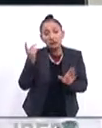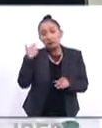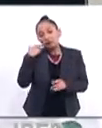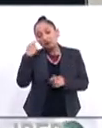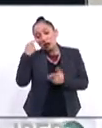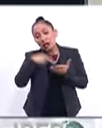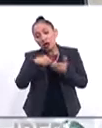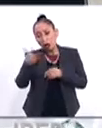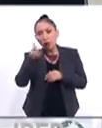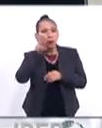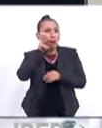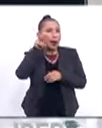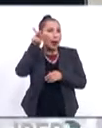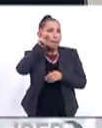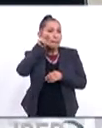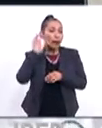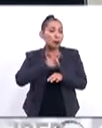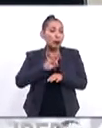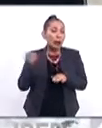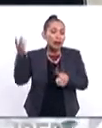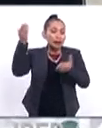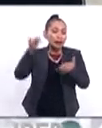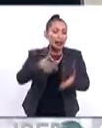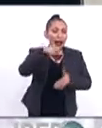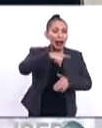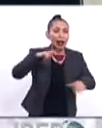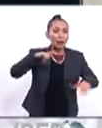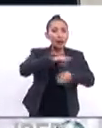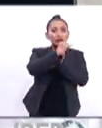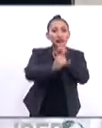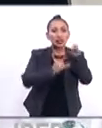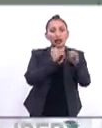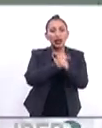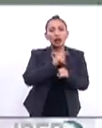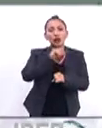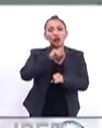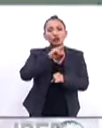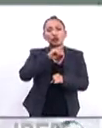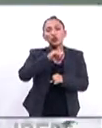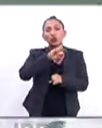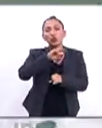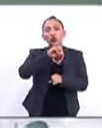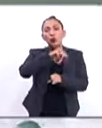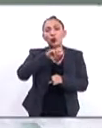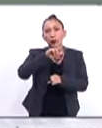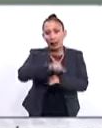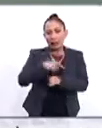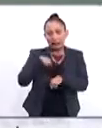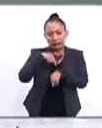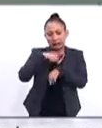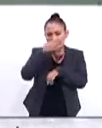el sumo con que si se pudiera estar arribando a la refuerza internacional de Tucumán en breves minutos, allí será